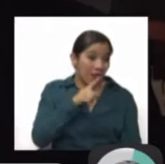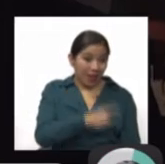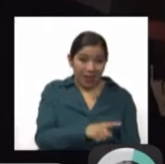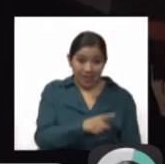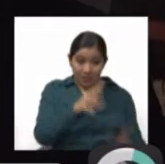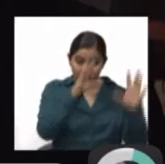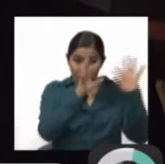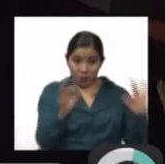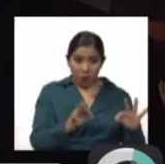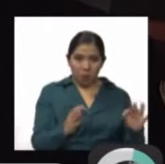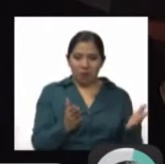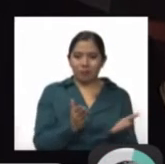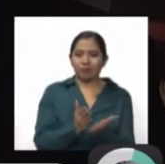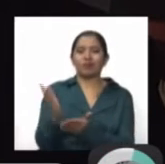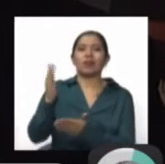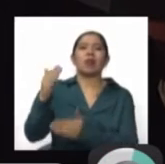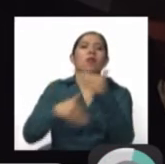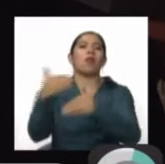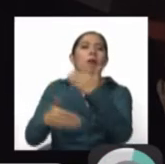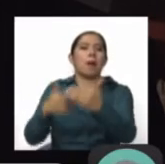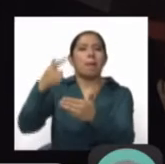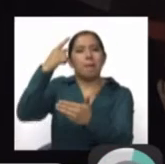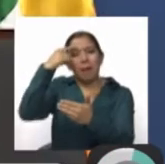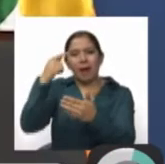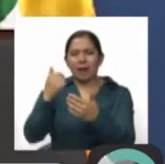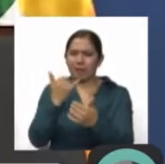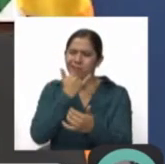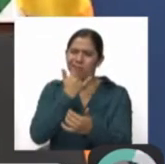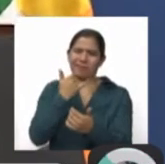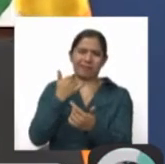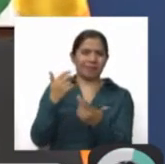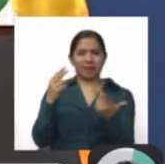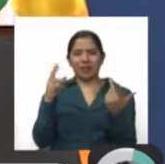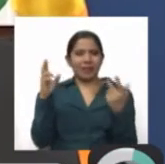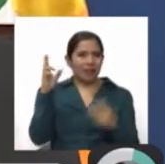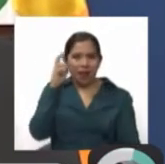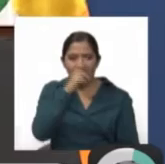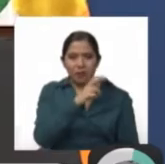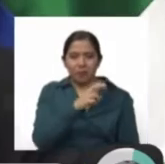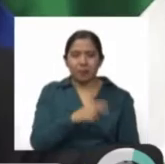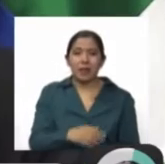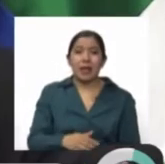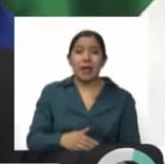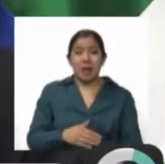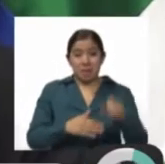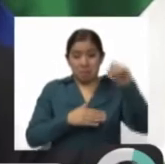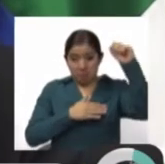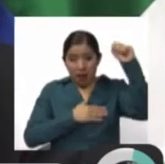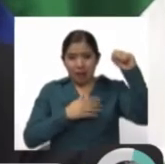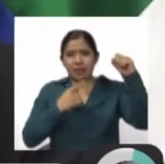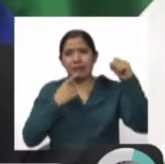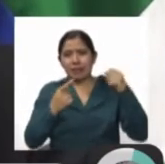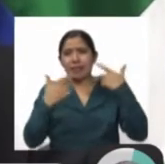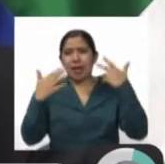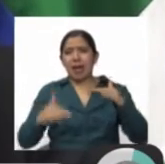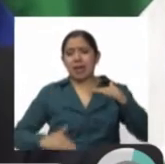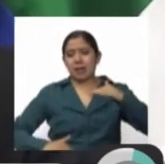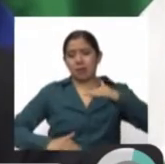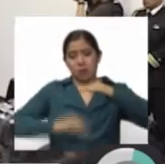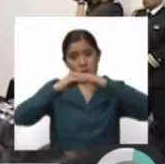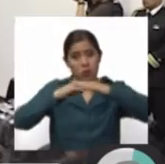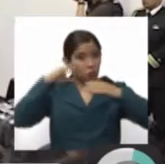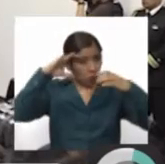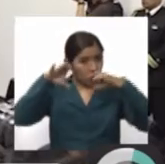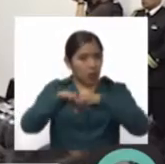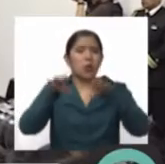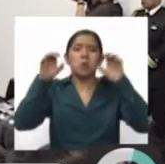establecido un sistema de arbitrariedad. Para el movimiento al socialismo hay ciertos montos de contratación que no requieren licitación